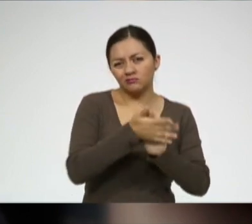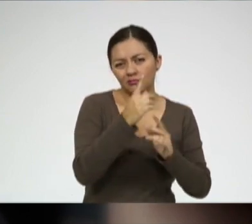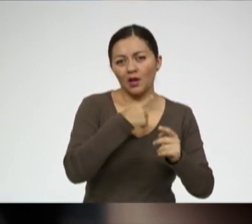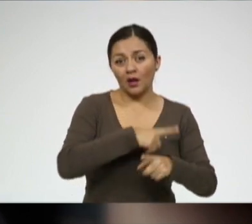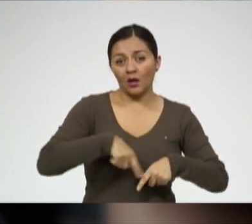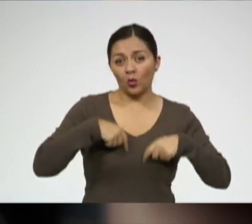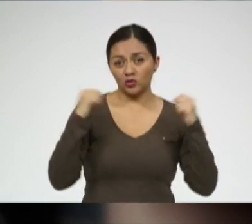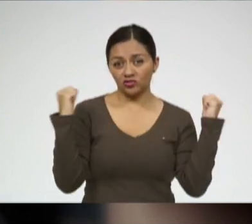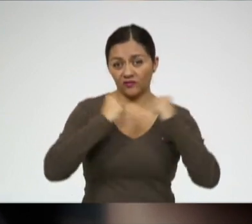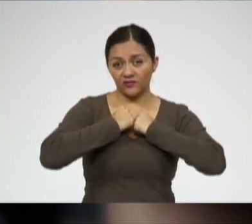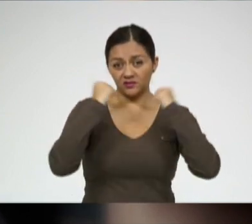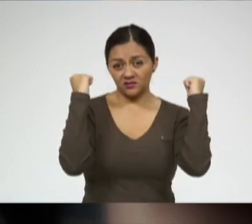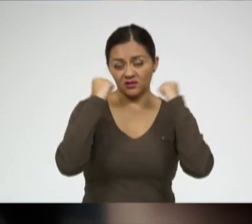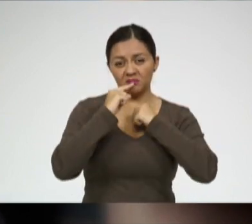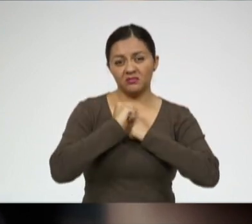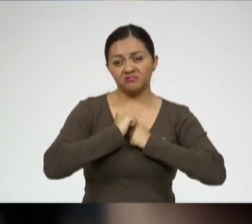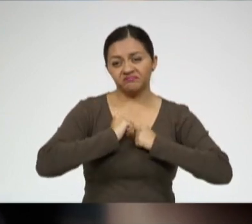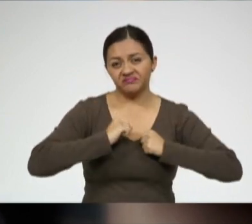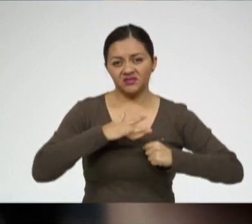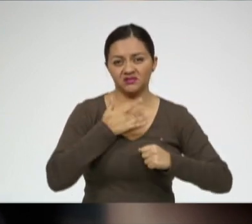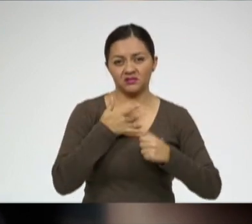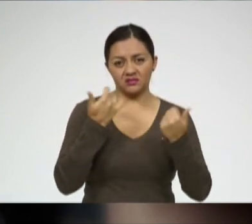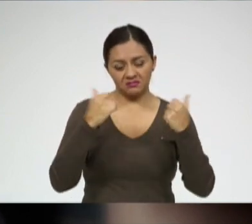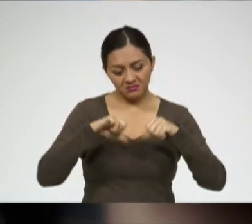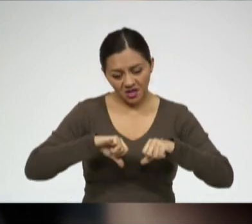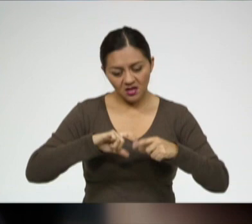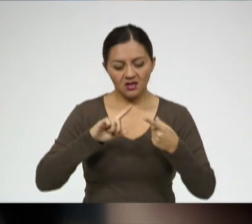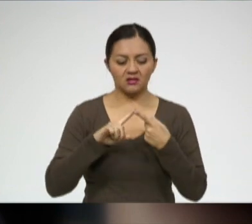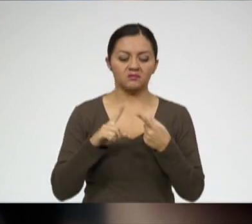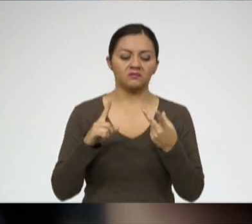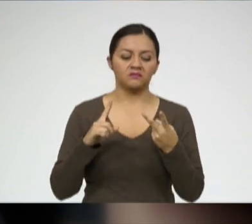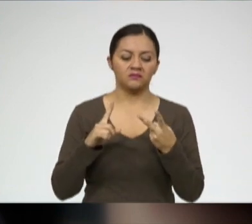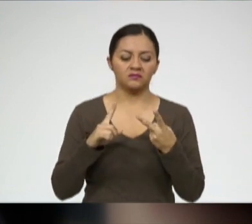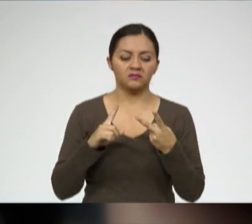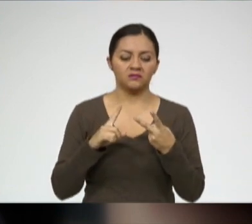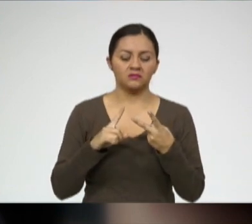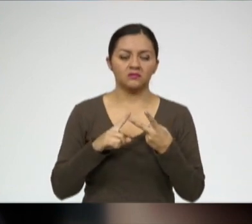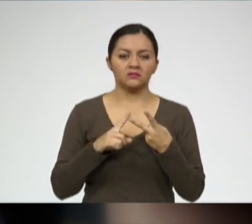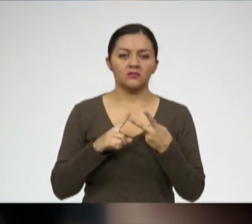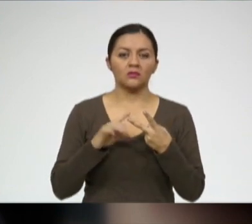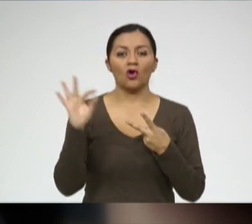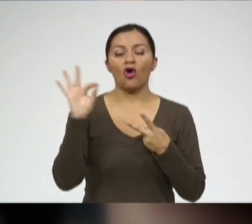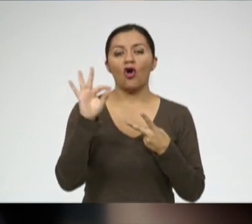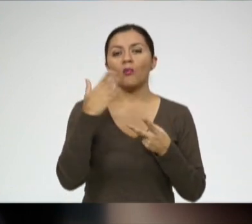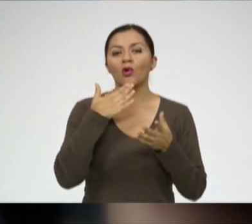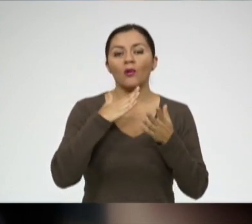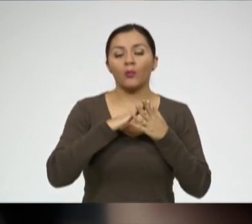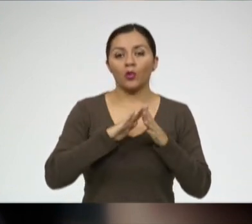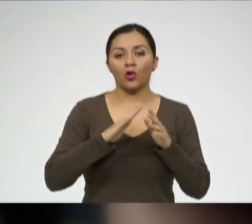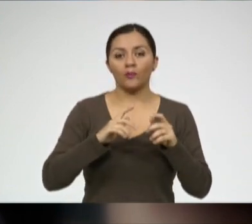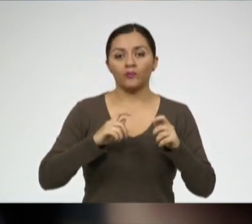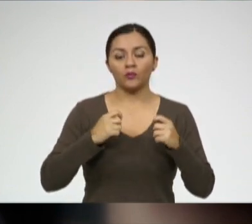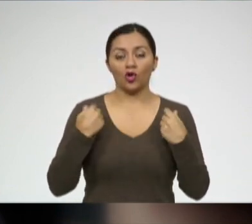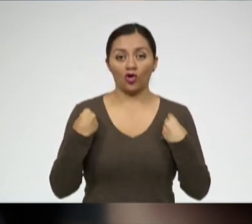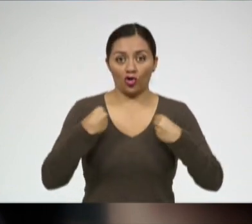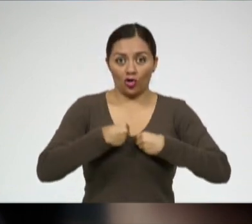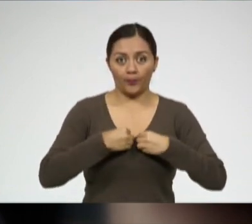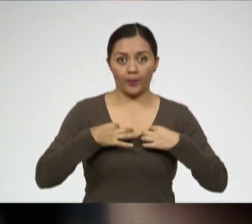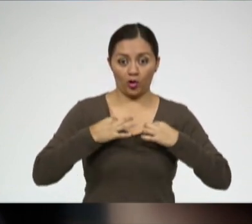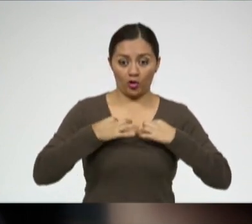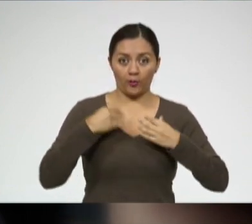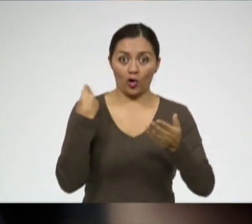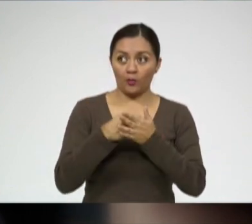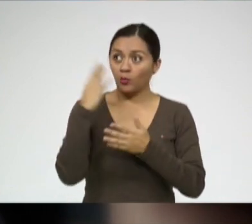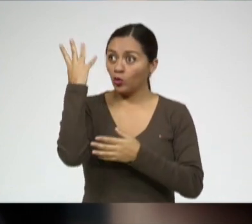física, cuando quiero ponerme una ropa a veces no me hace quedar, pero esa ropa es